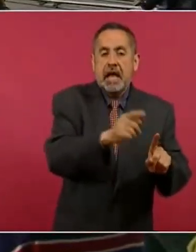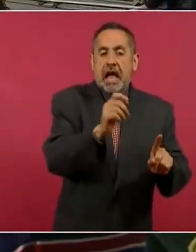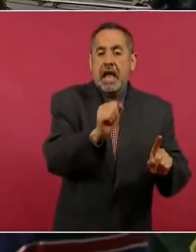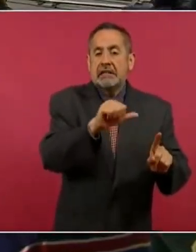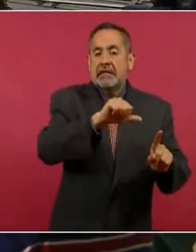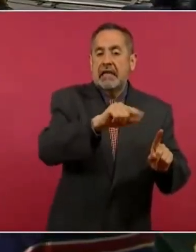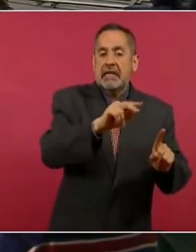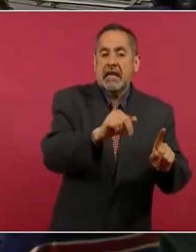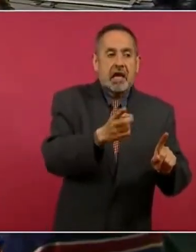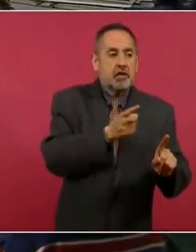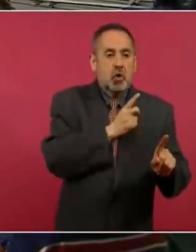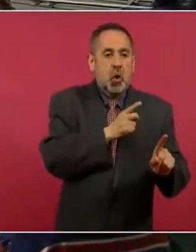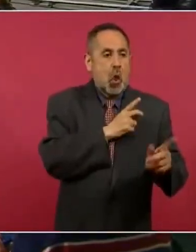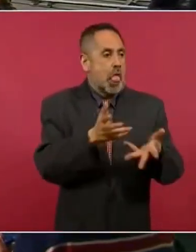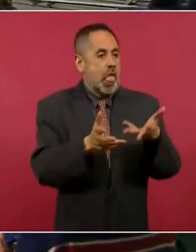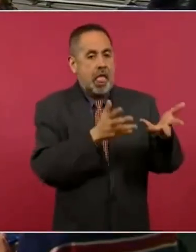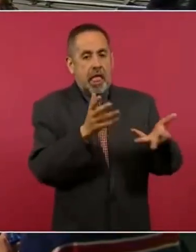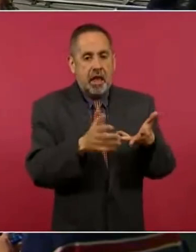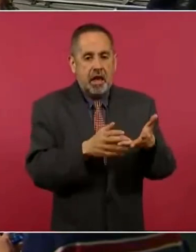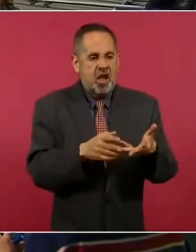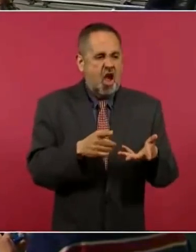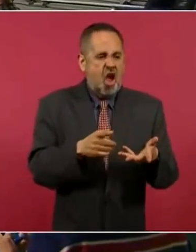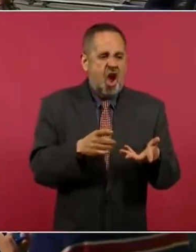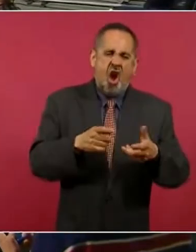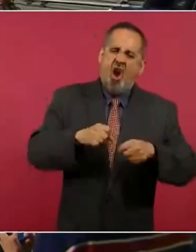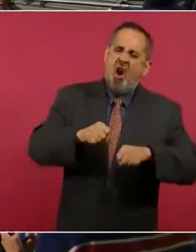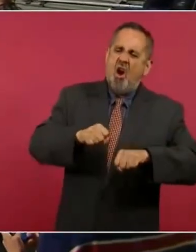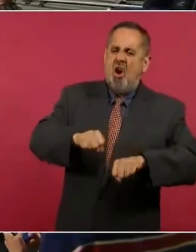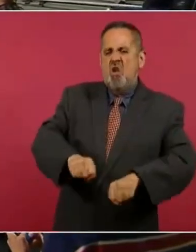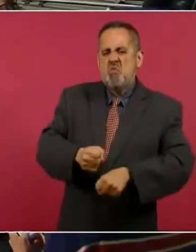convierte en tirano